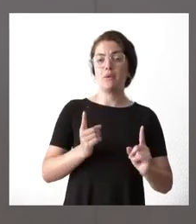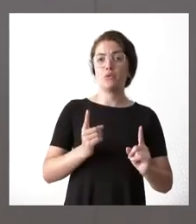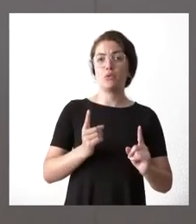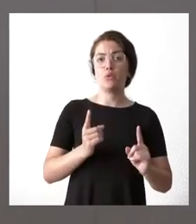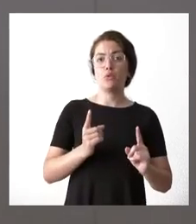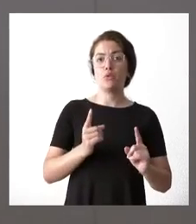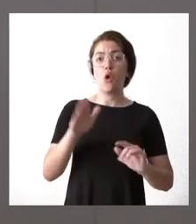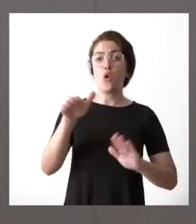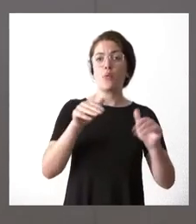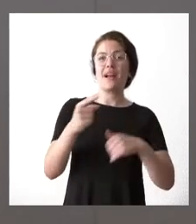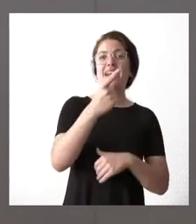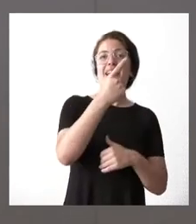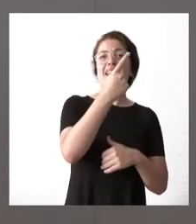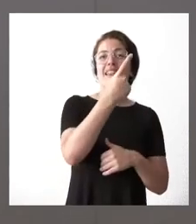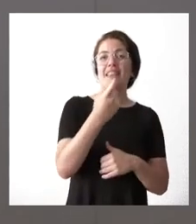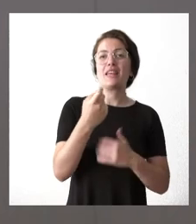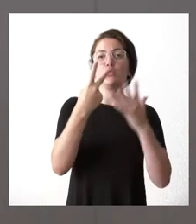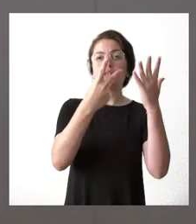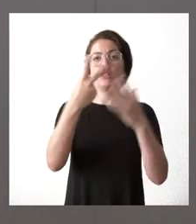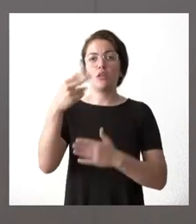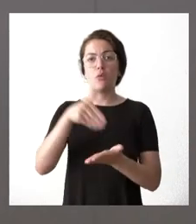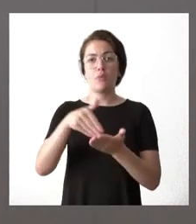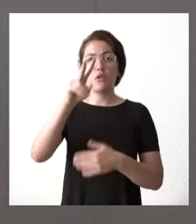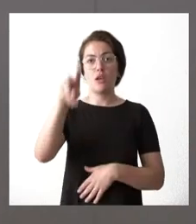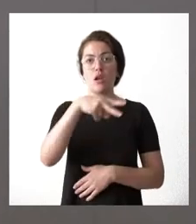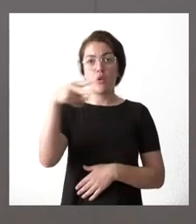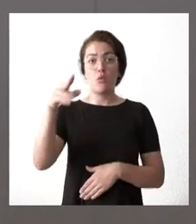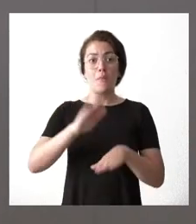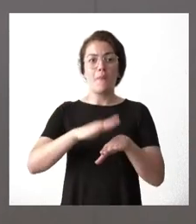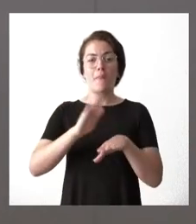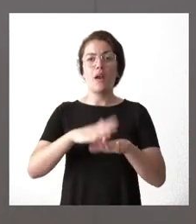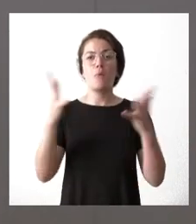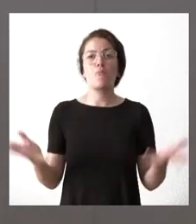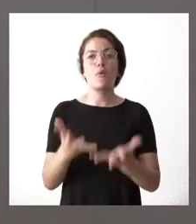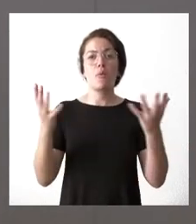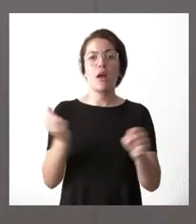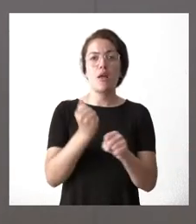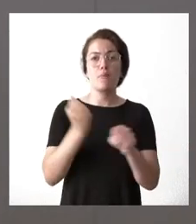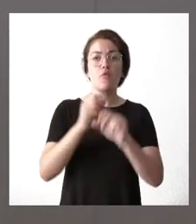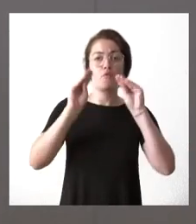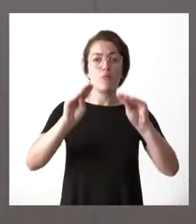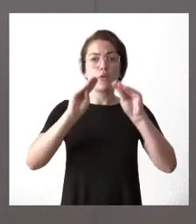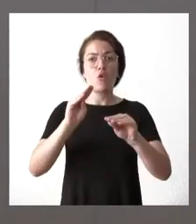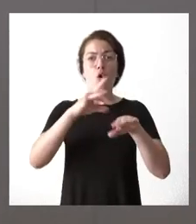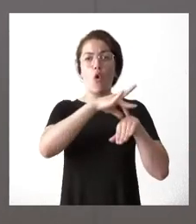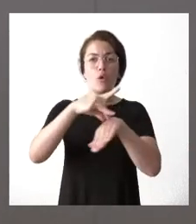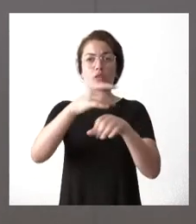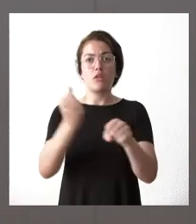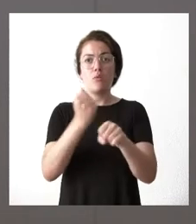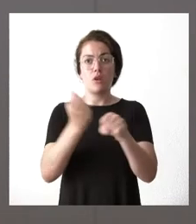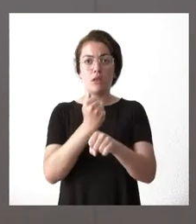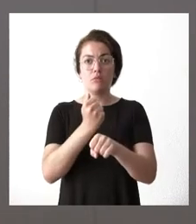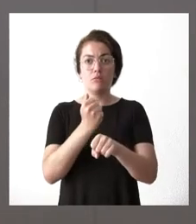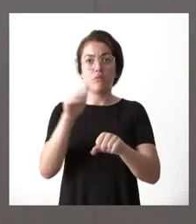perdón 172 millones de euros de diversas líneas para promover el empleo la formación y la orientación laboral 172 millones de euros de